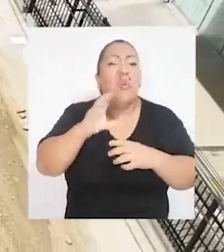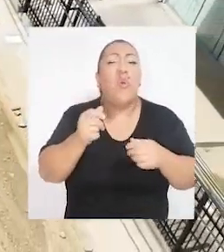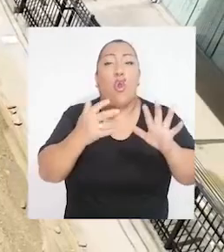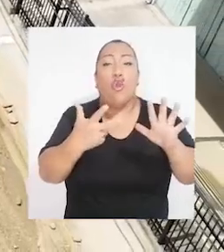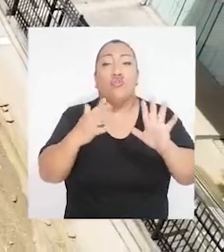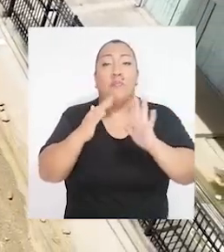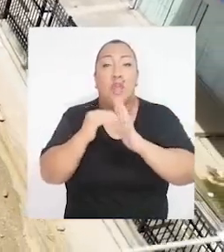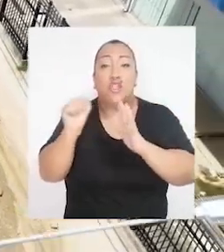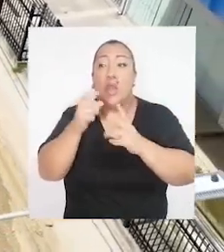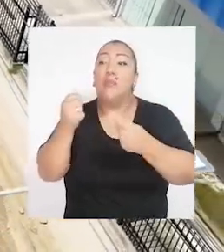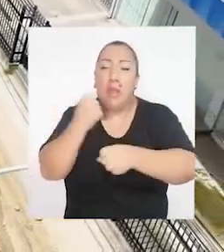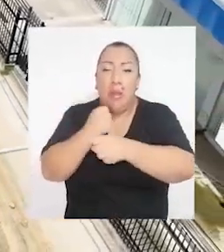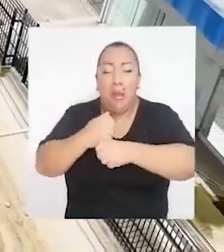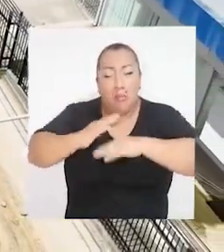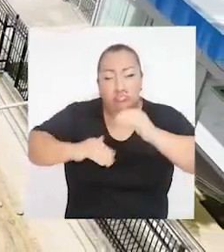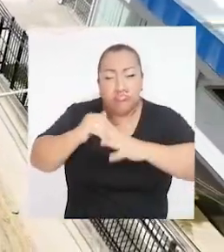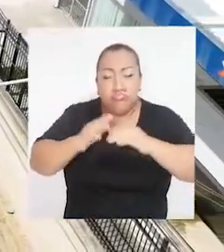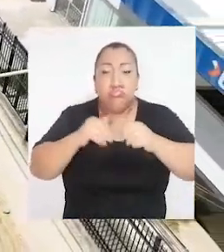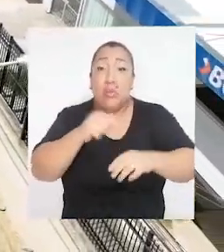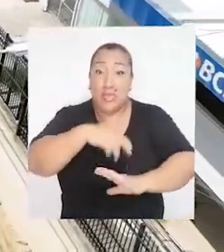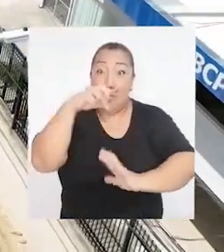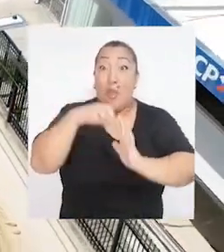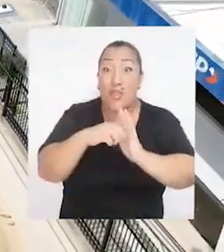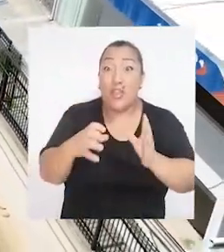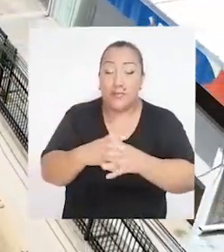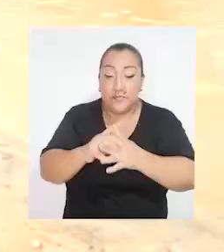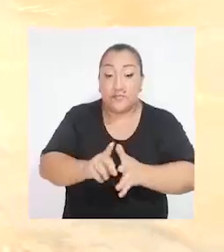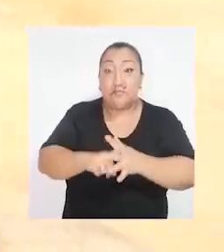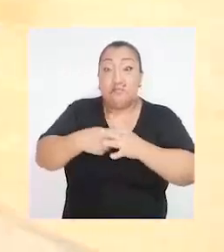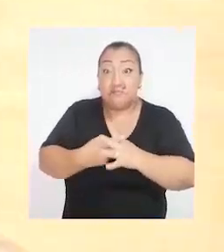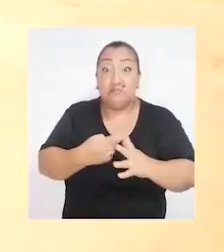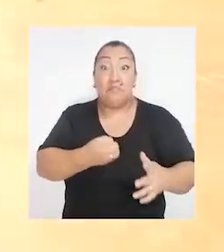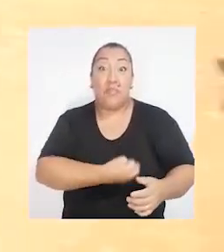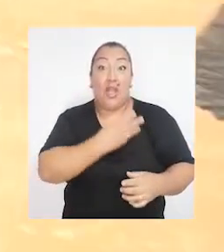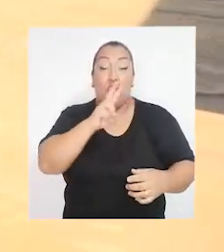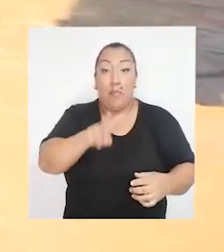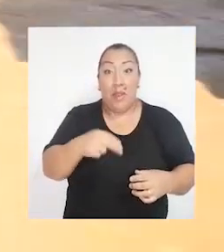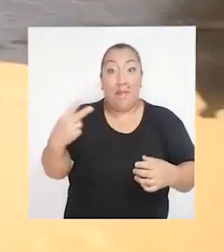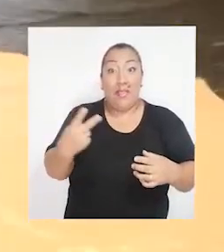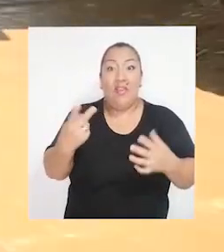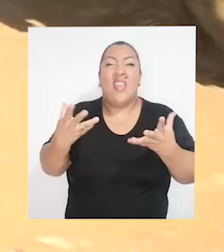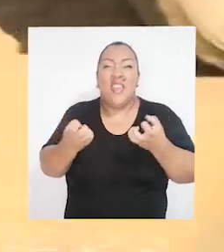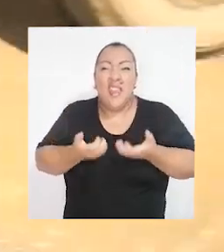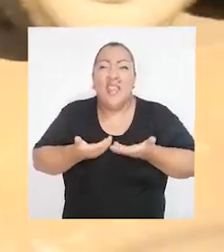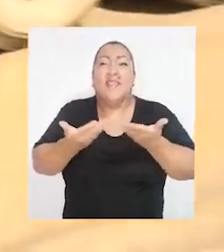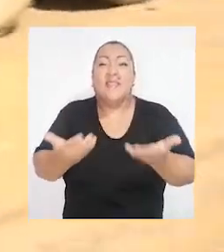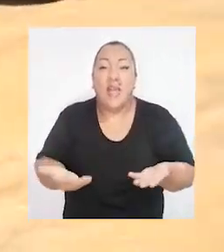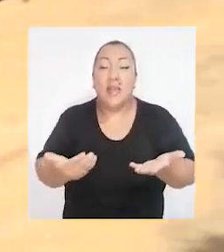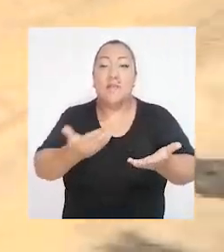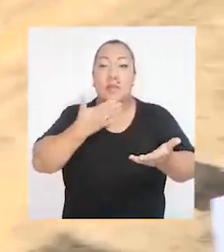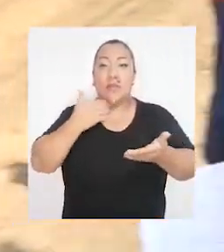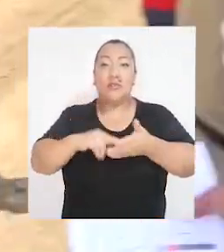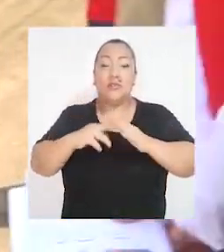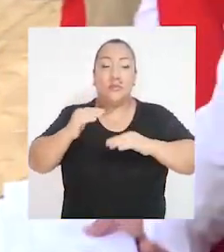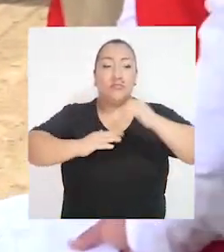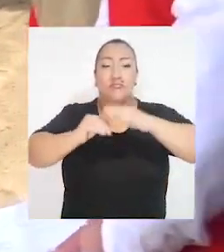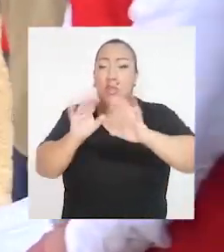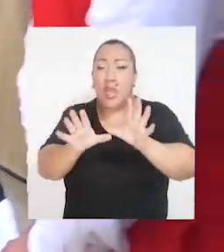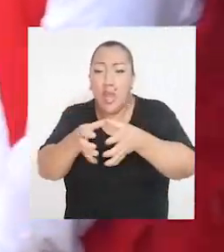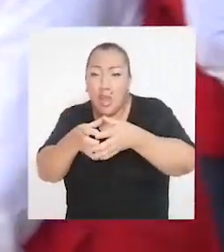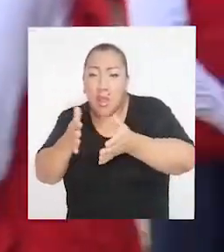inversión supera los 8 millones de soles. Esta obra, que se inició en mayo del 2022, busca proporcionar una